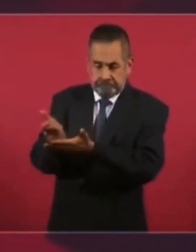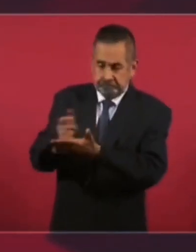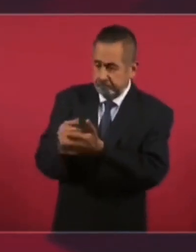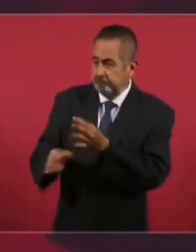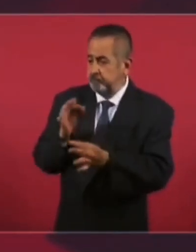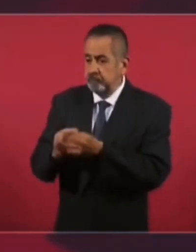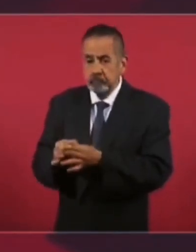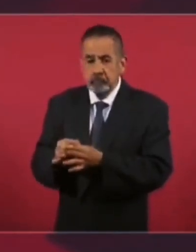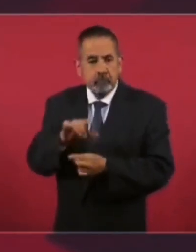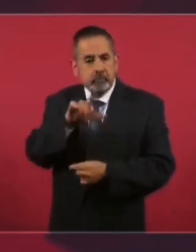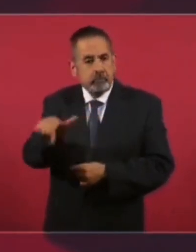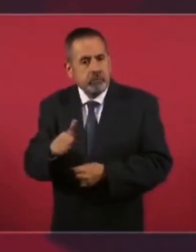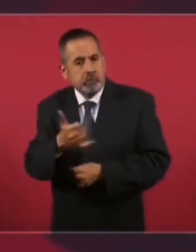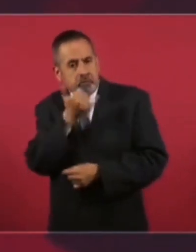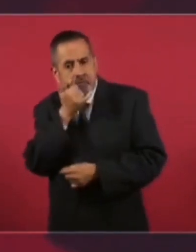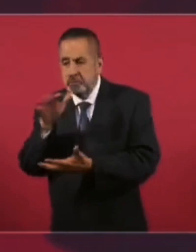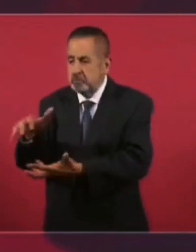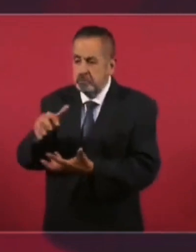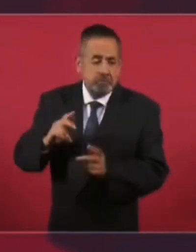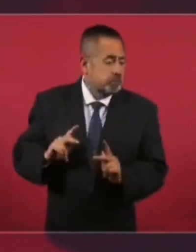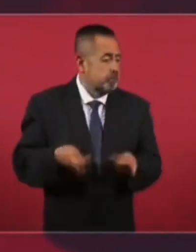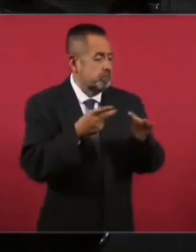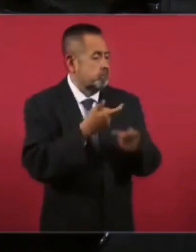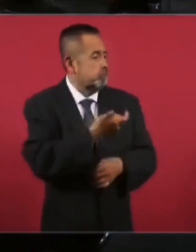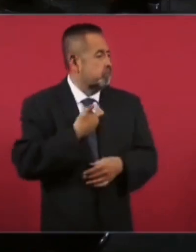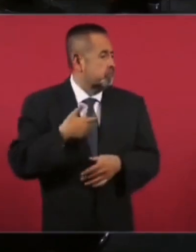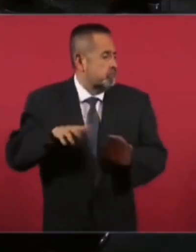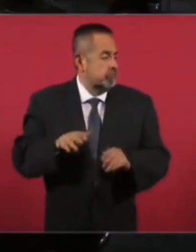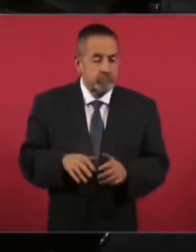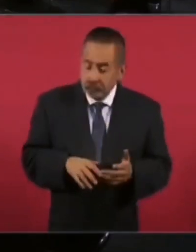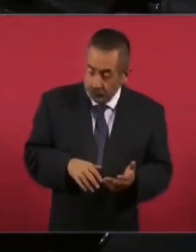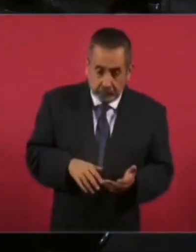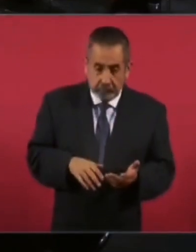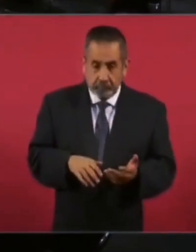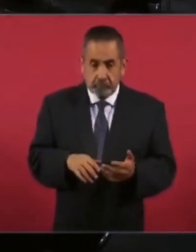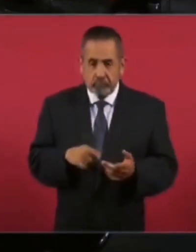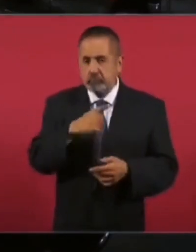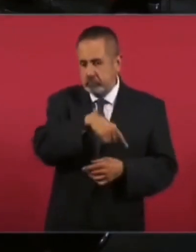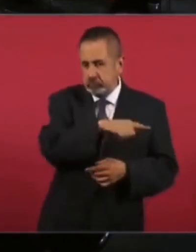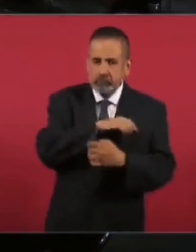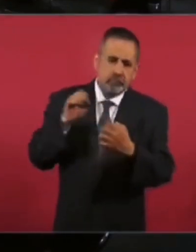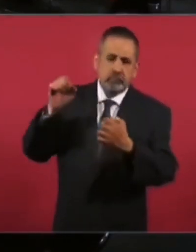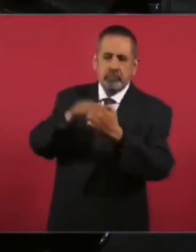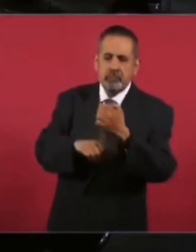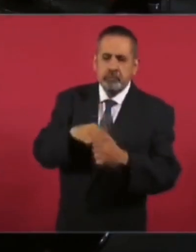Y de repente llegan a engañar de que